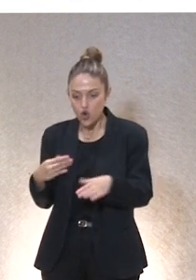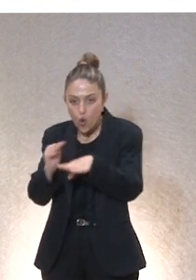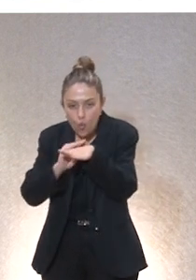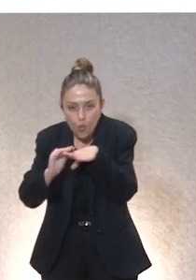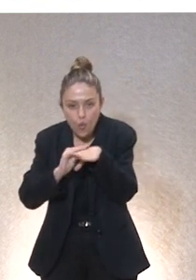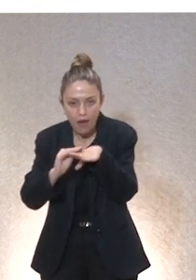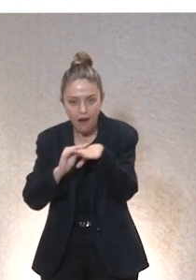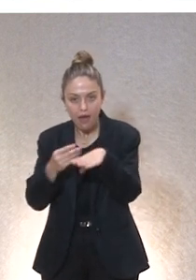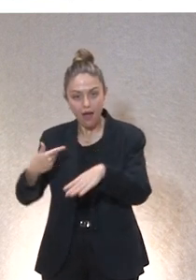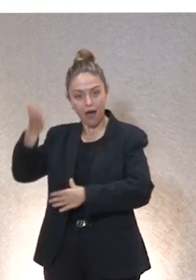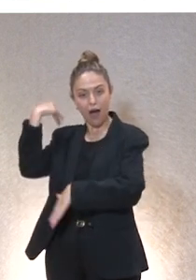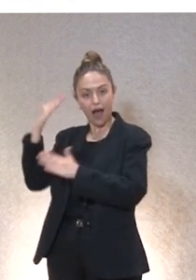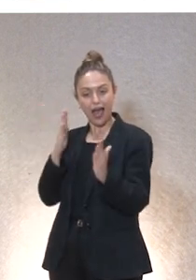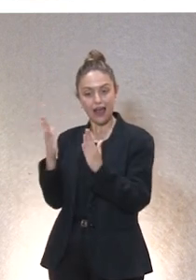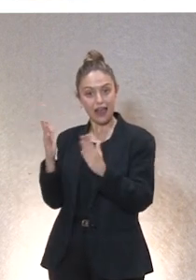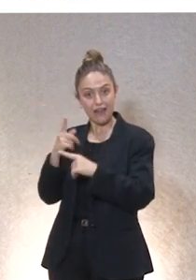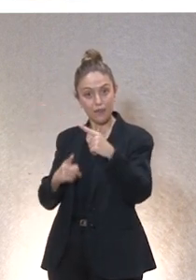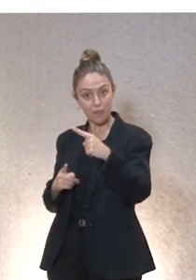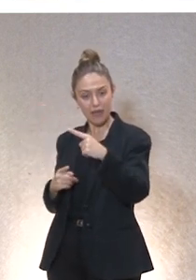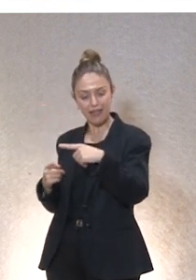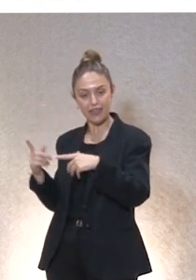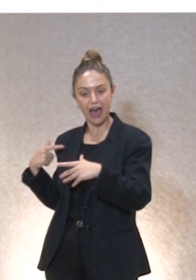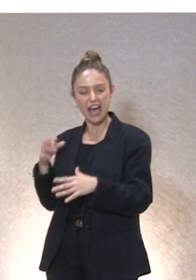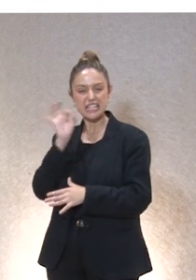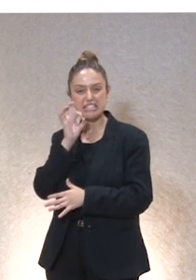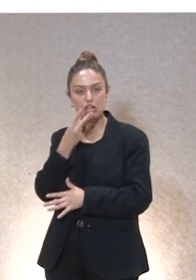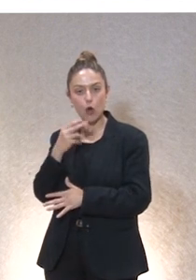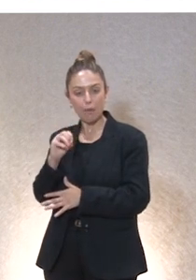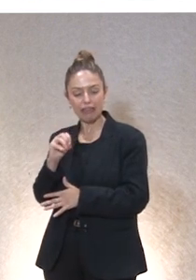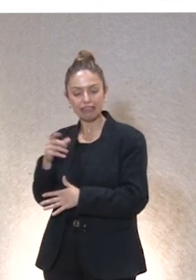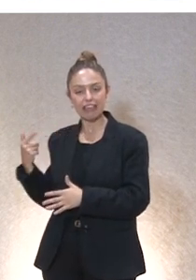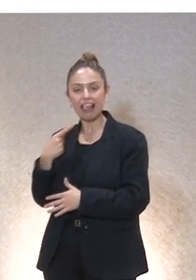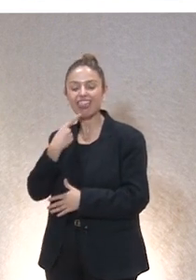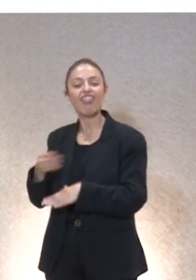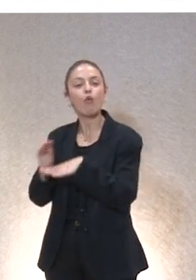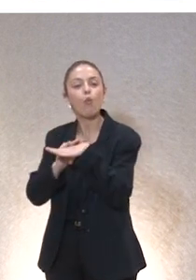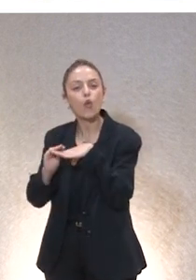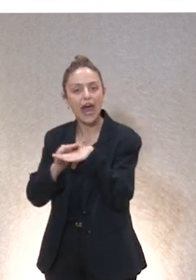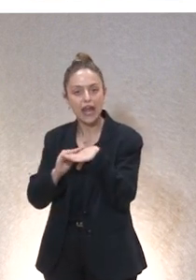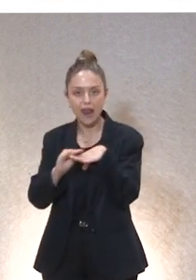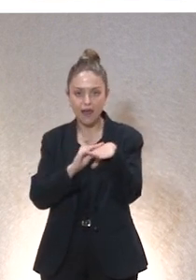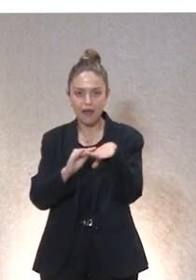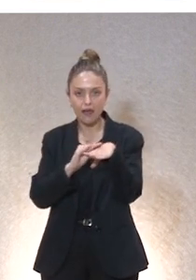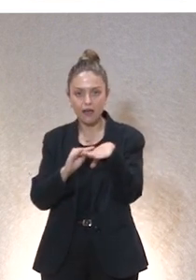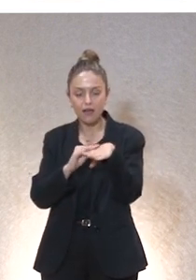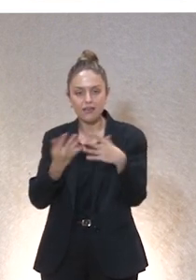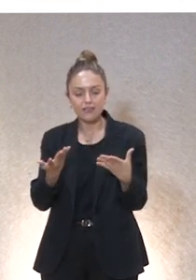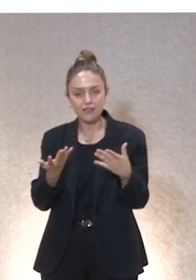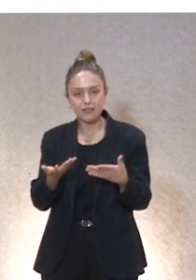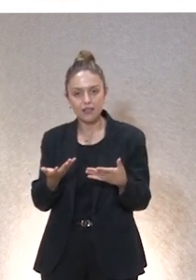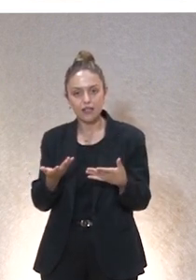tradicionalmente en la Edad Media incluso el propio Heidegger a principios del siglo XX habla de la cura, es decir, él lo que llamamos